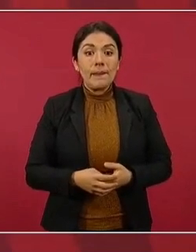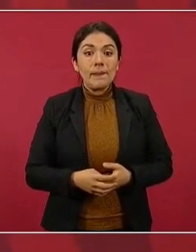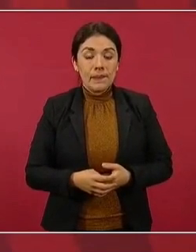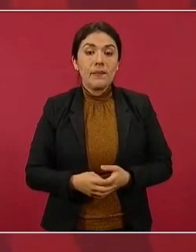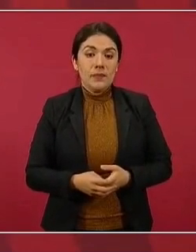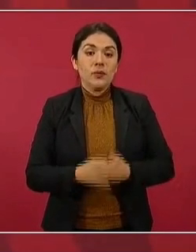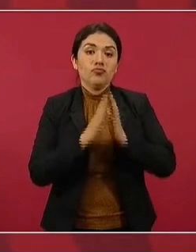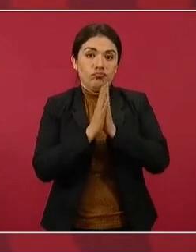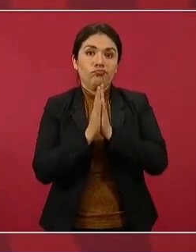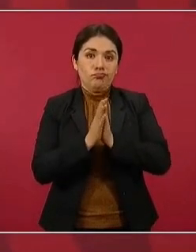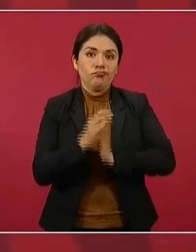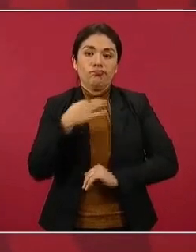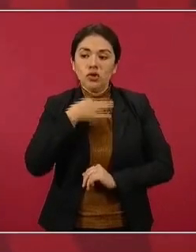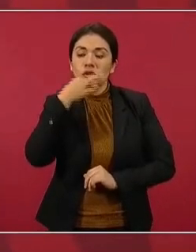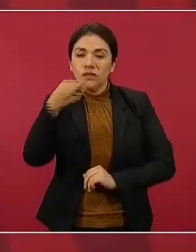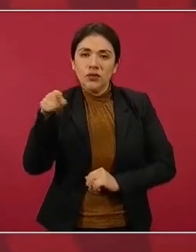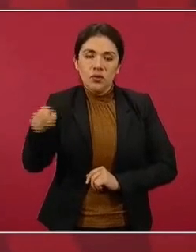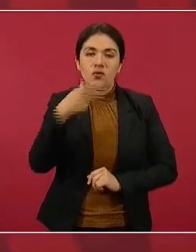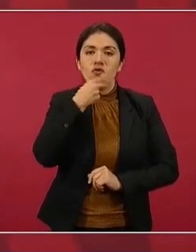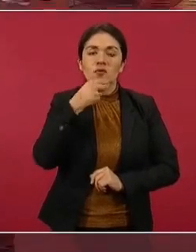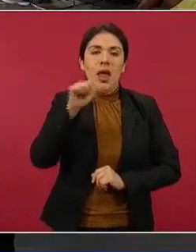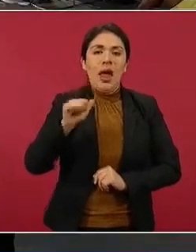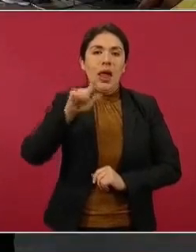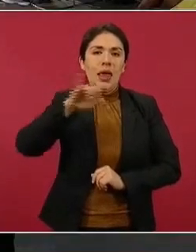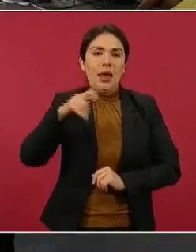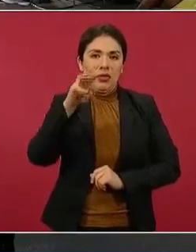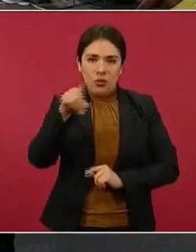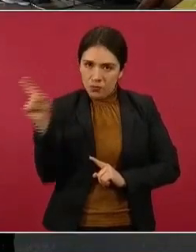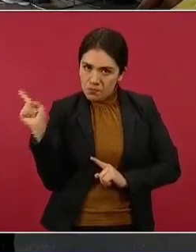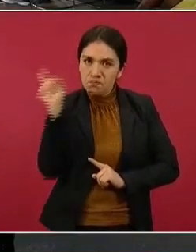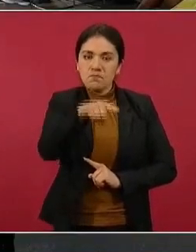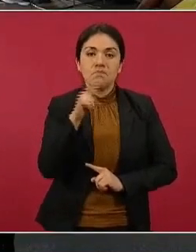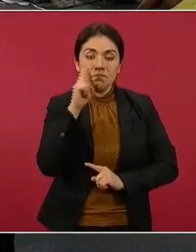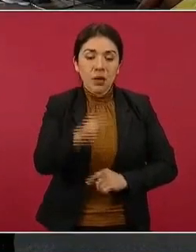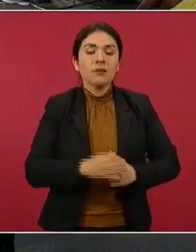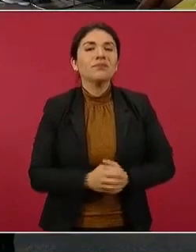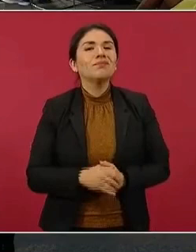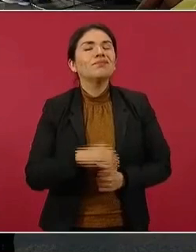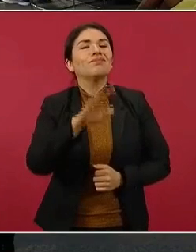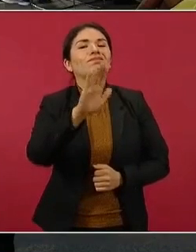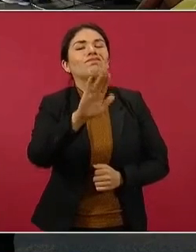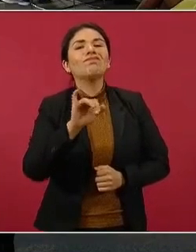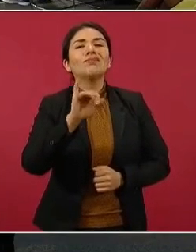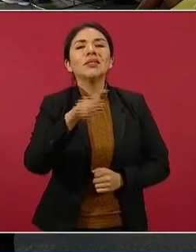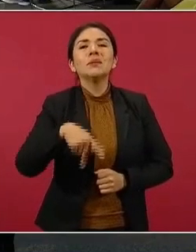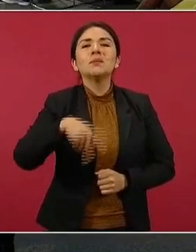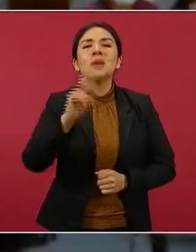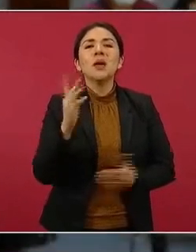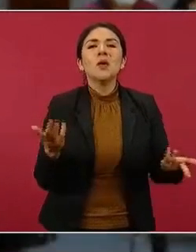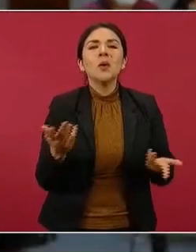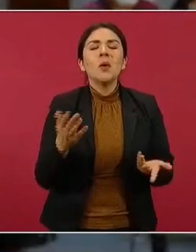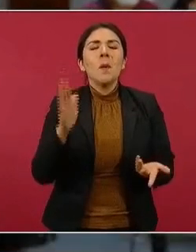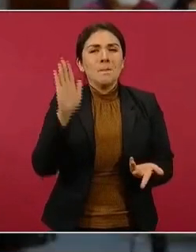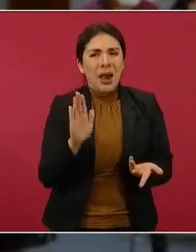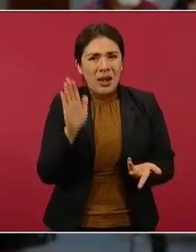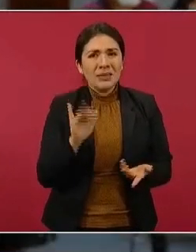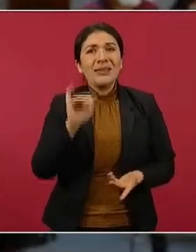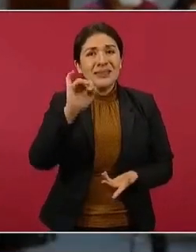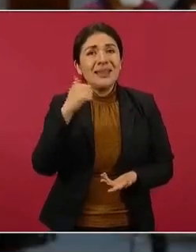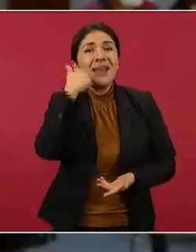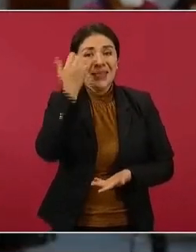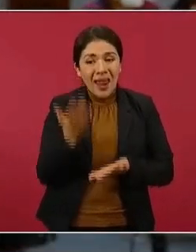le vamos a pedir a Alejandro que vaya. El detalle es que parece ser que si hay una intención,